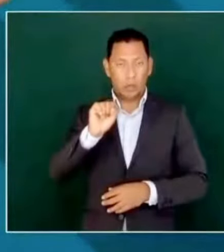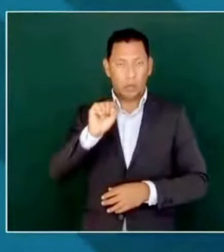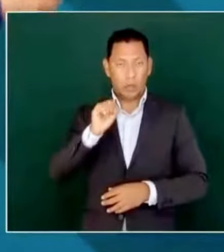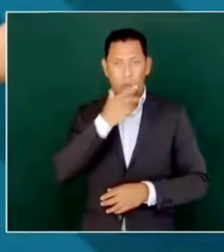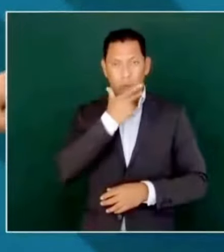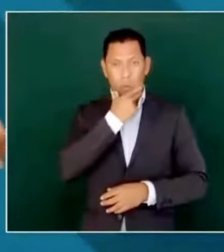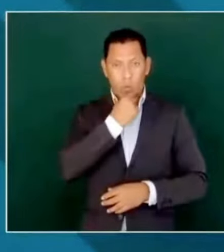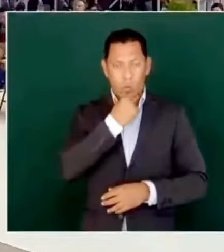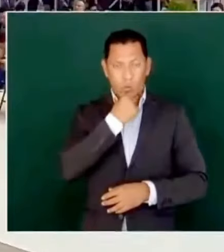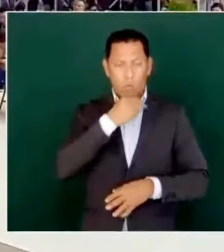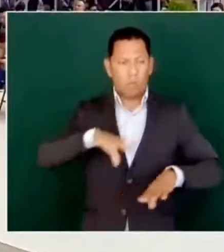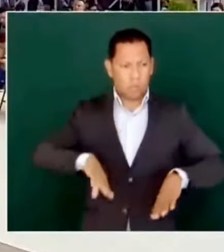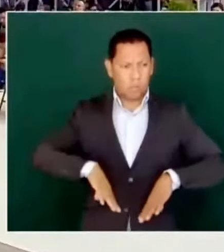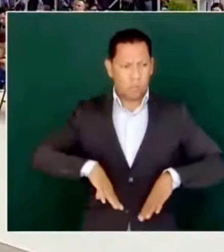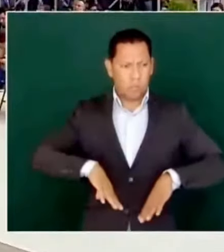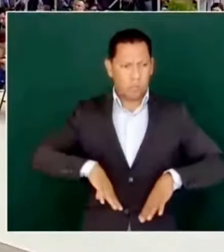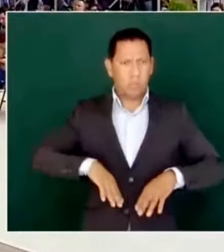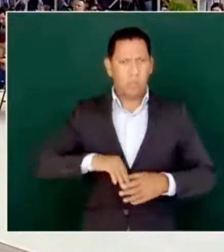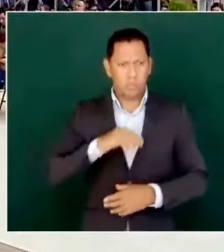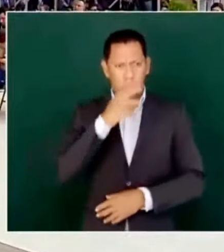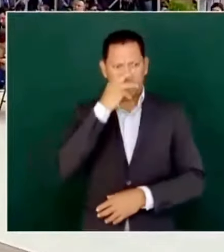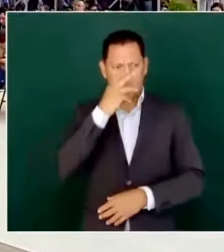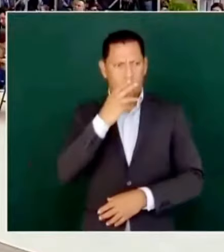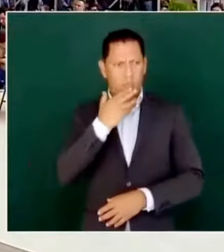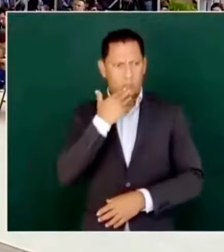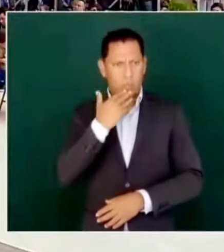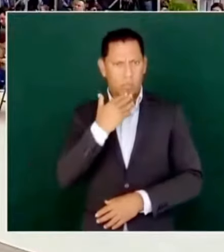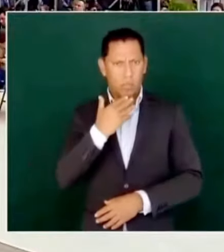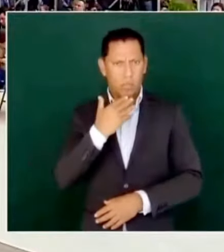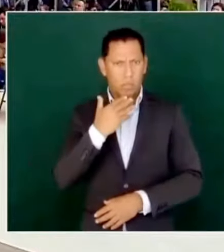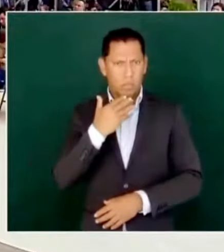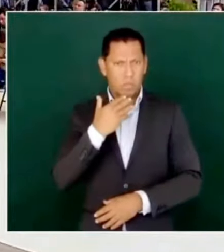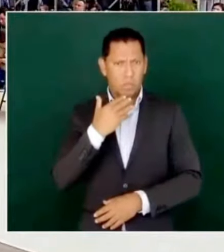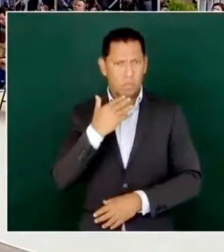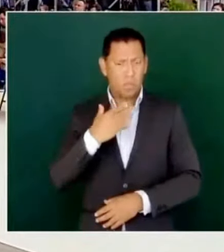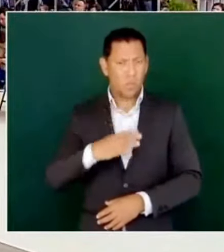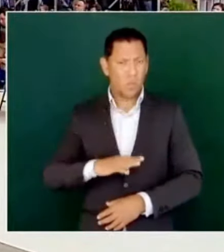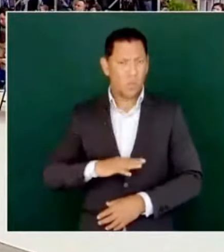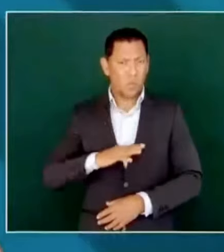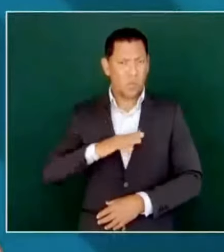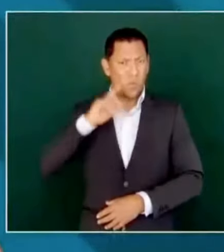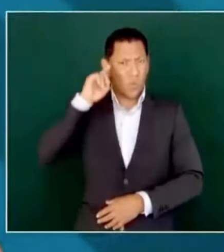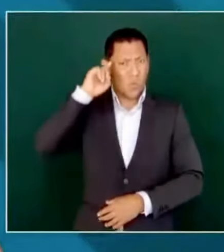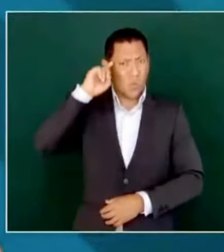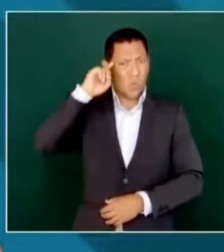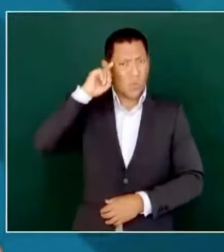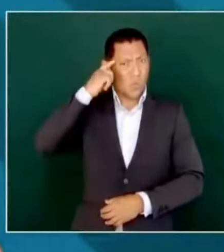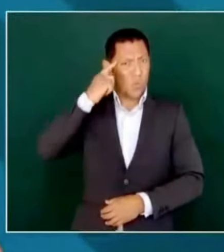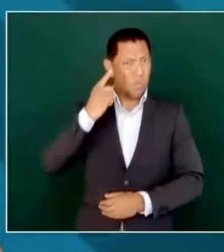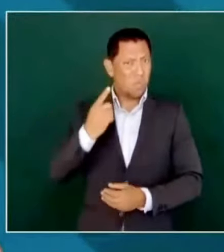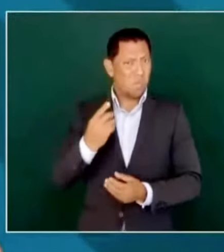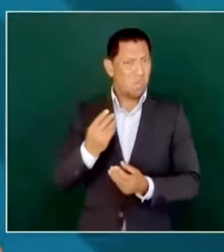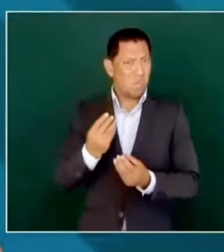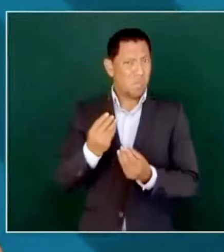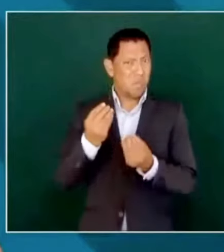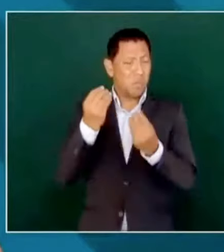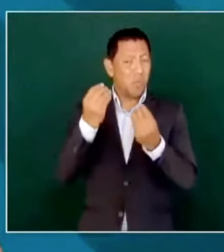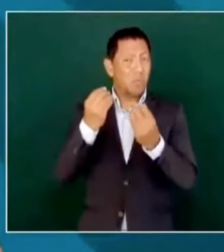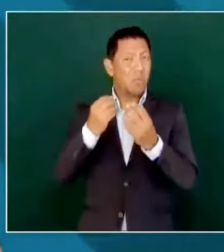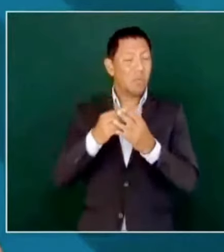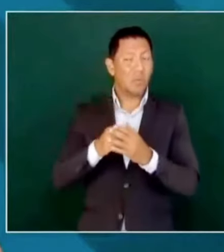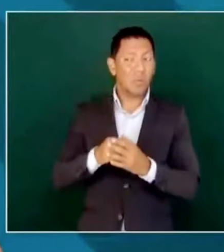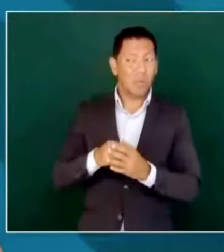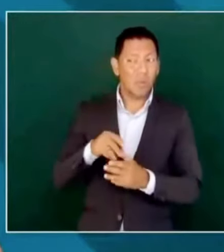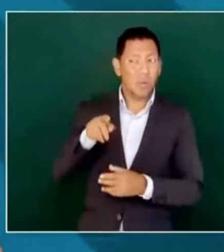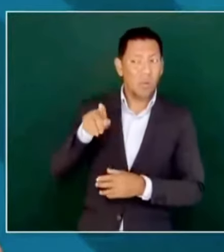carácter, enojadísimo, con él y con